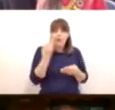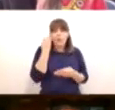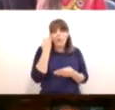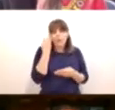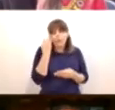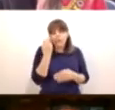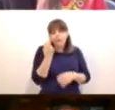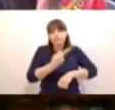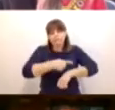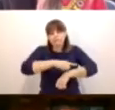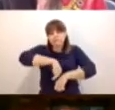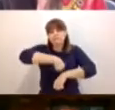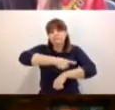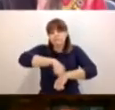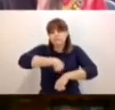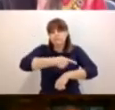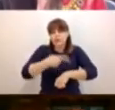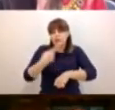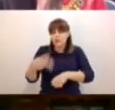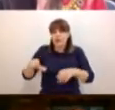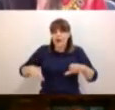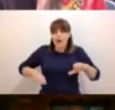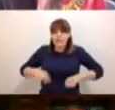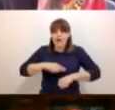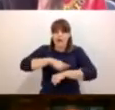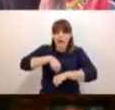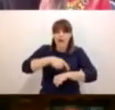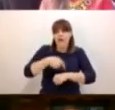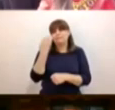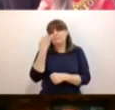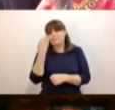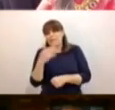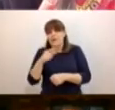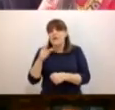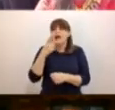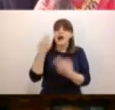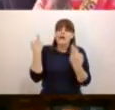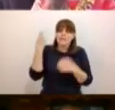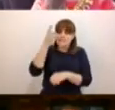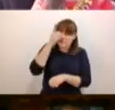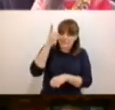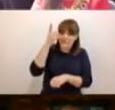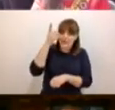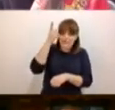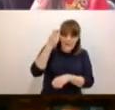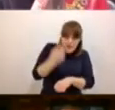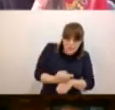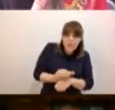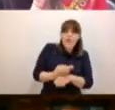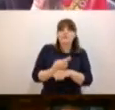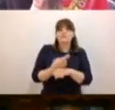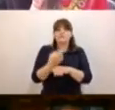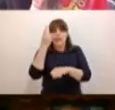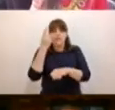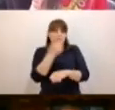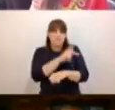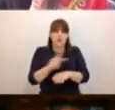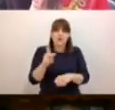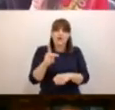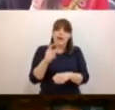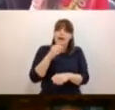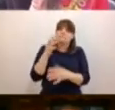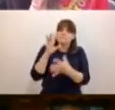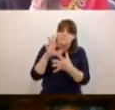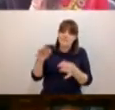de tiempo en esa actividad fue un comentario reiterado de nuestros directores y nuestras directoras. Puedo